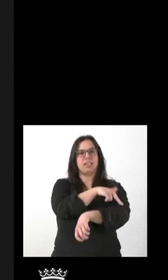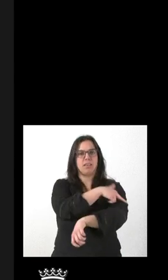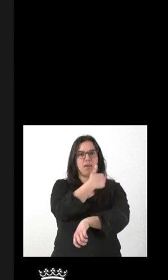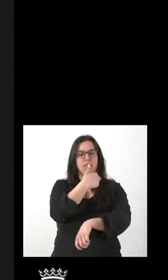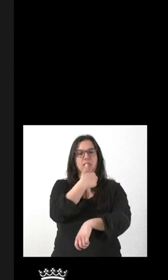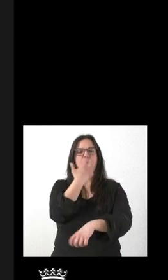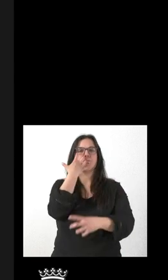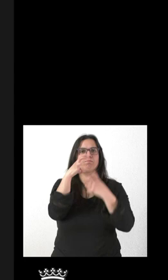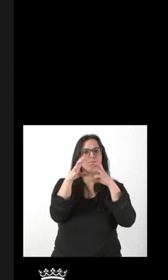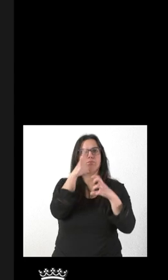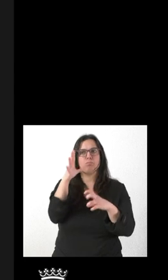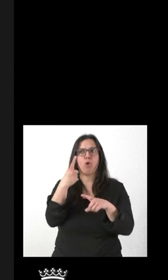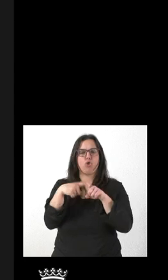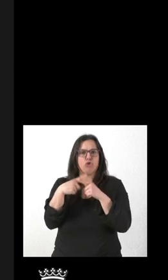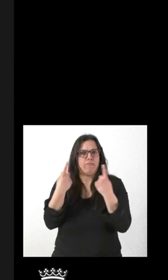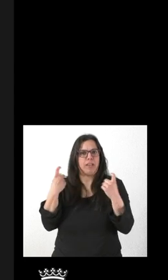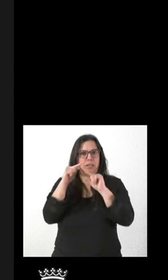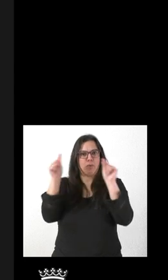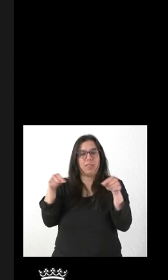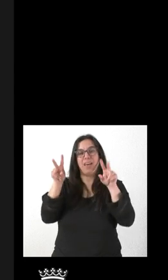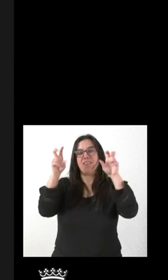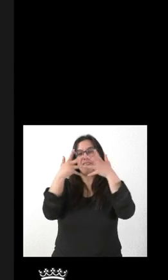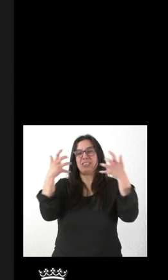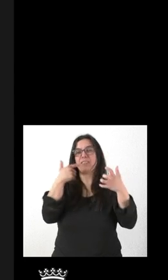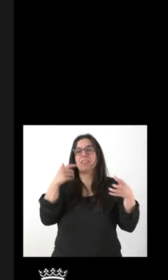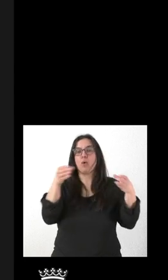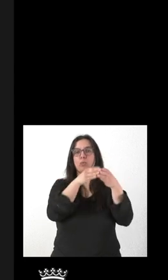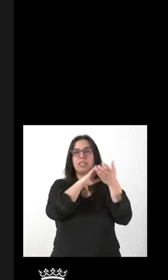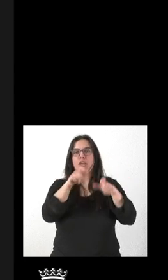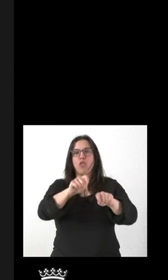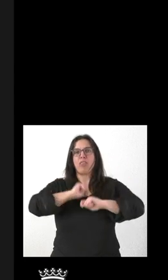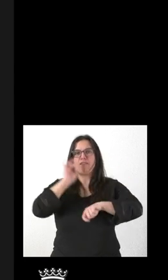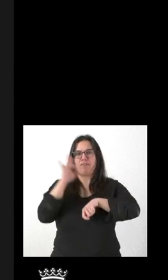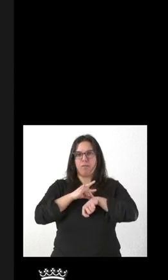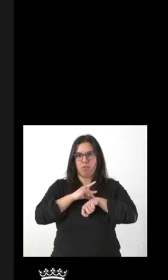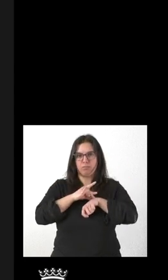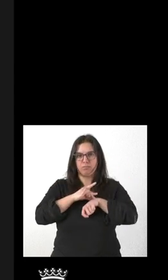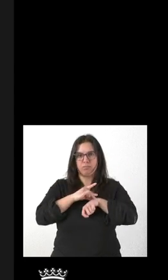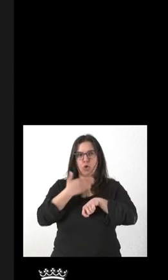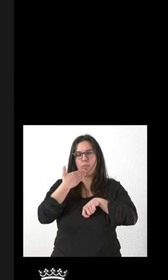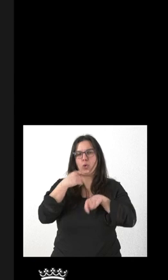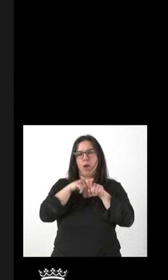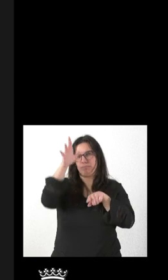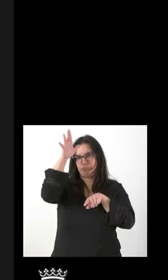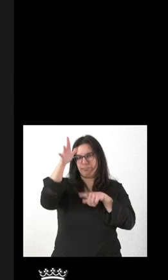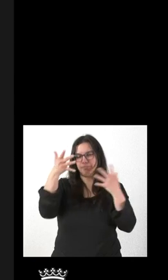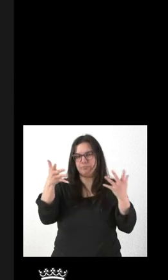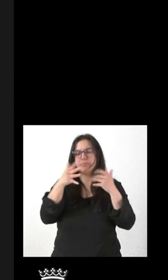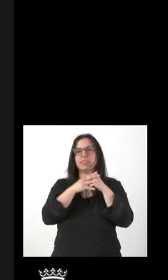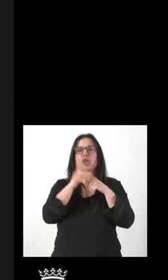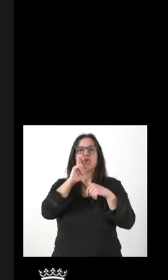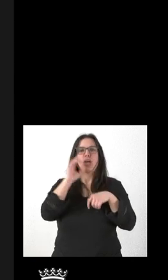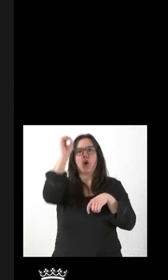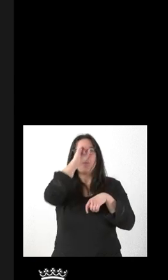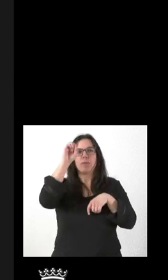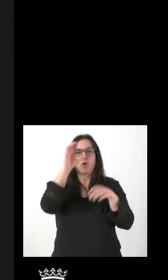quejarse de las carencias que hay en la provincia, bajo el lema la Junta nos pone enfermos. No sé cuál es la valoración de la Junta, si estoy de acuerdo en qué